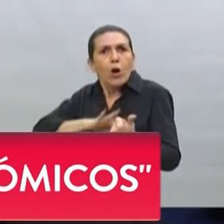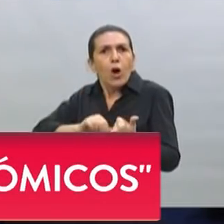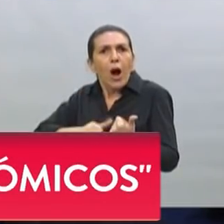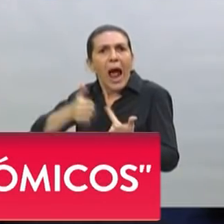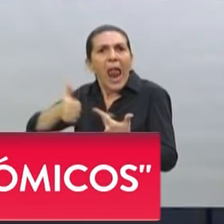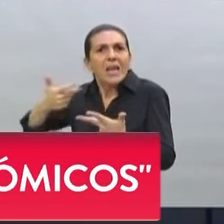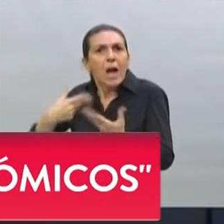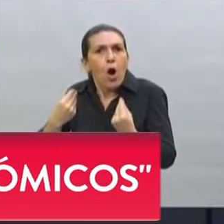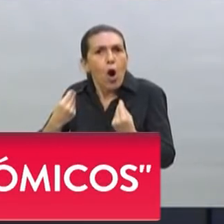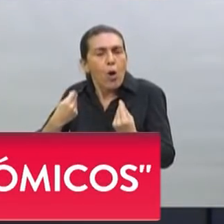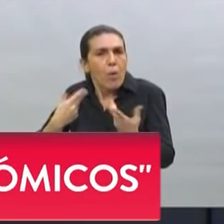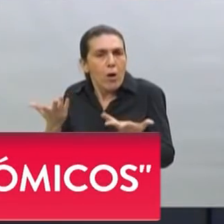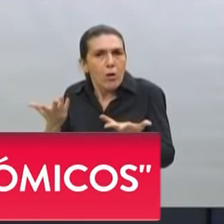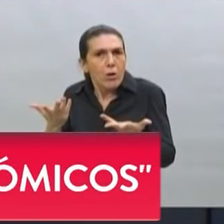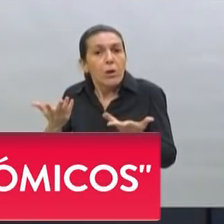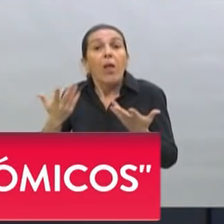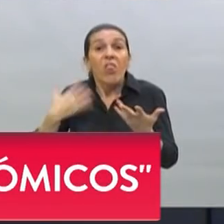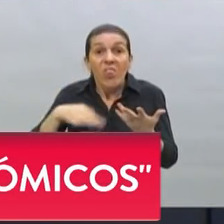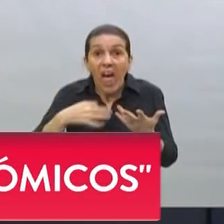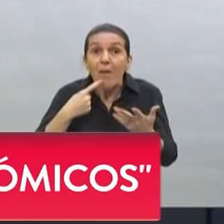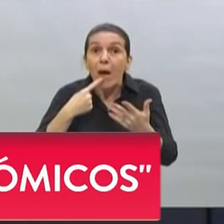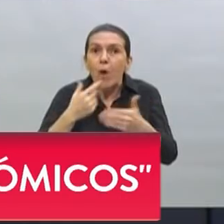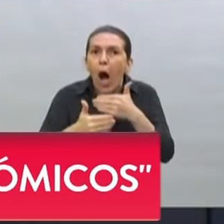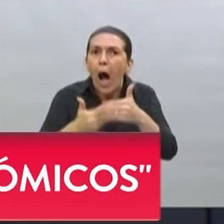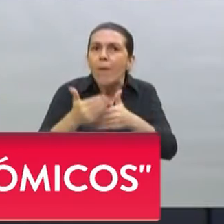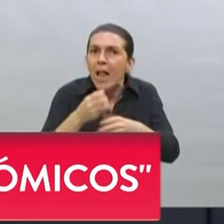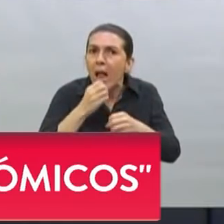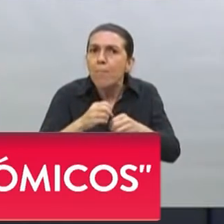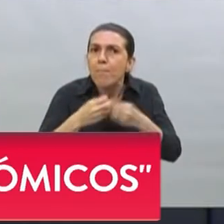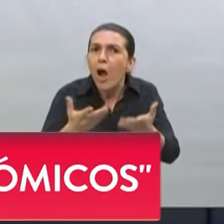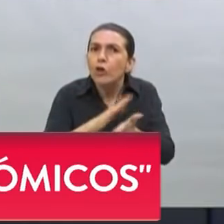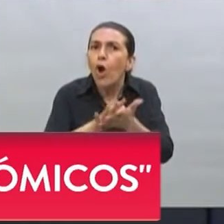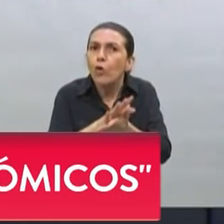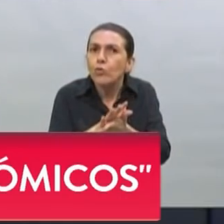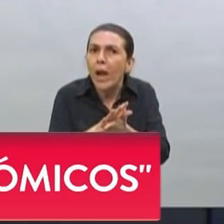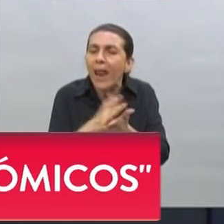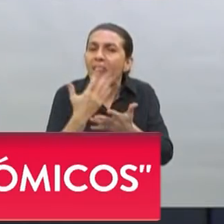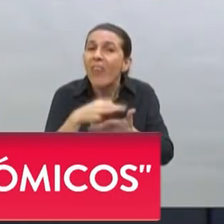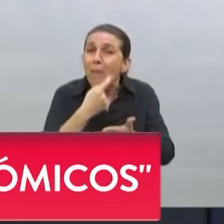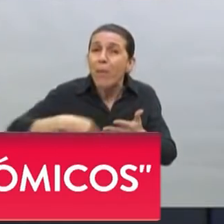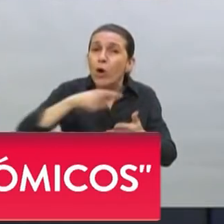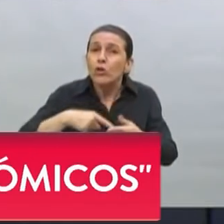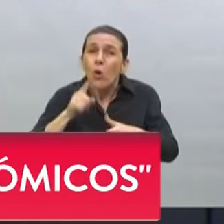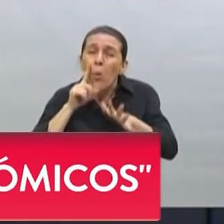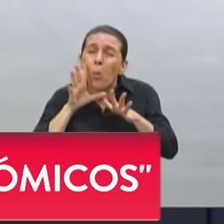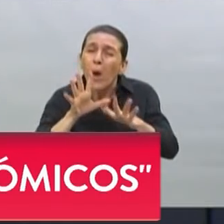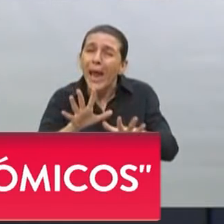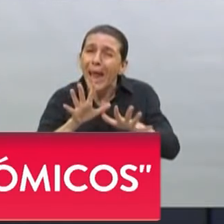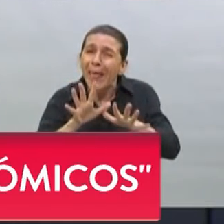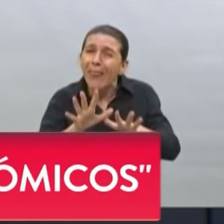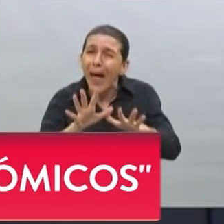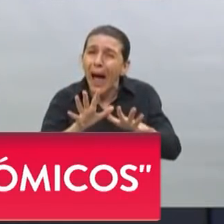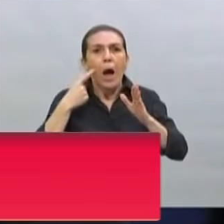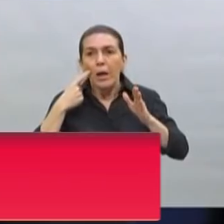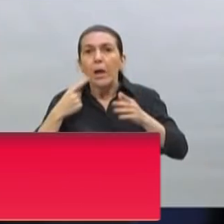Y debemos hacerlo, debemos dar ese paso sabiendo que tenemos que ser muy, pero muy cuidadosos de no exponer en riesgo